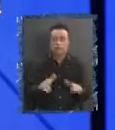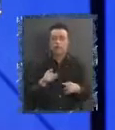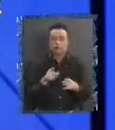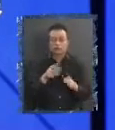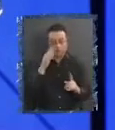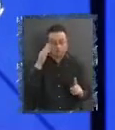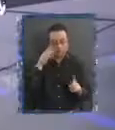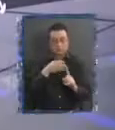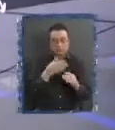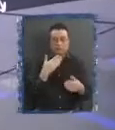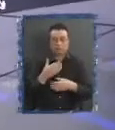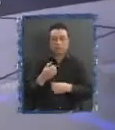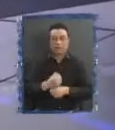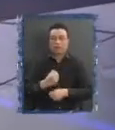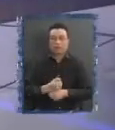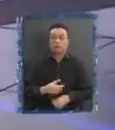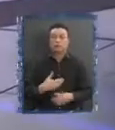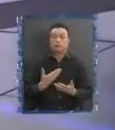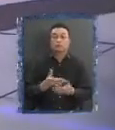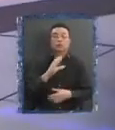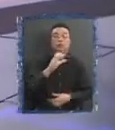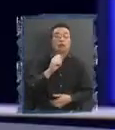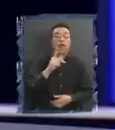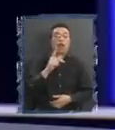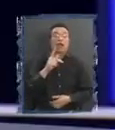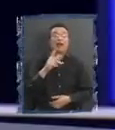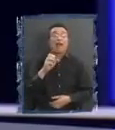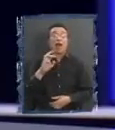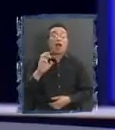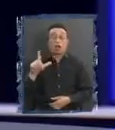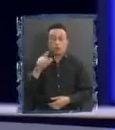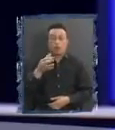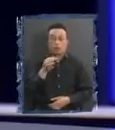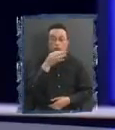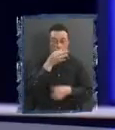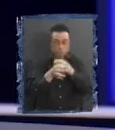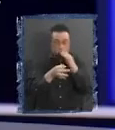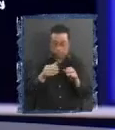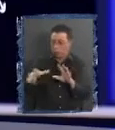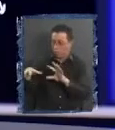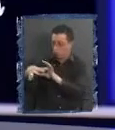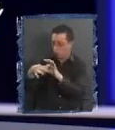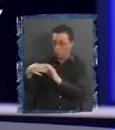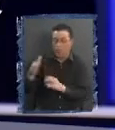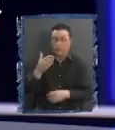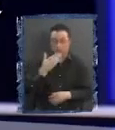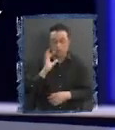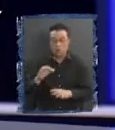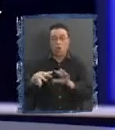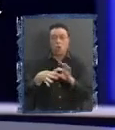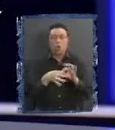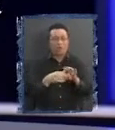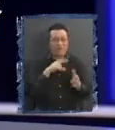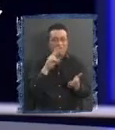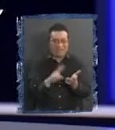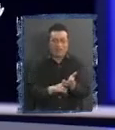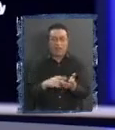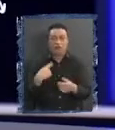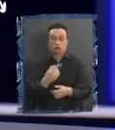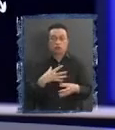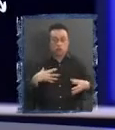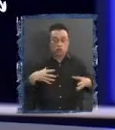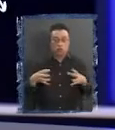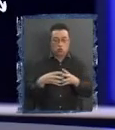vamos trabajando gracias Elisa yo quiero hacer el mismo llamado a la unidad que hace Elisa pero a unidad de verdad porque nosotros fuimos un grupo totalmente